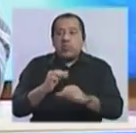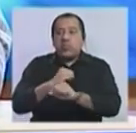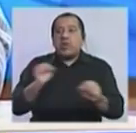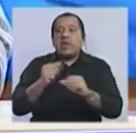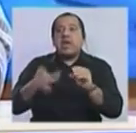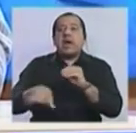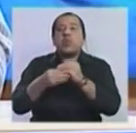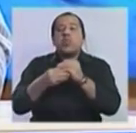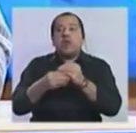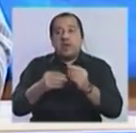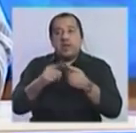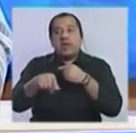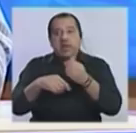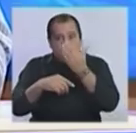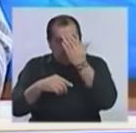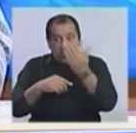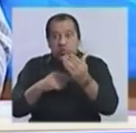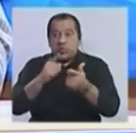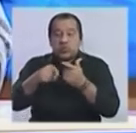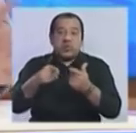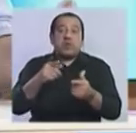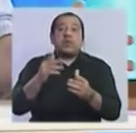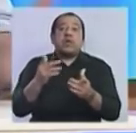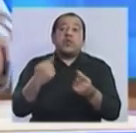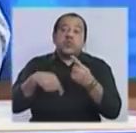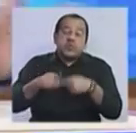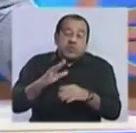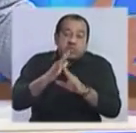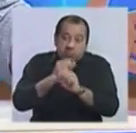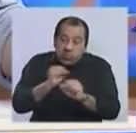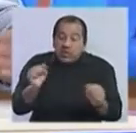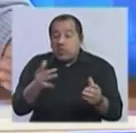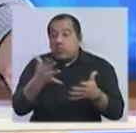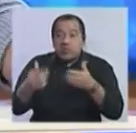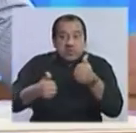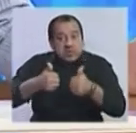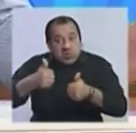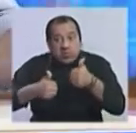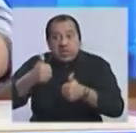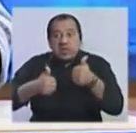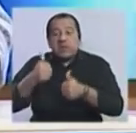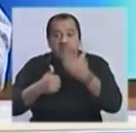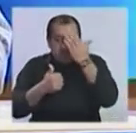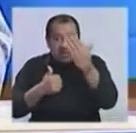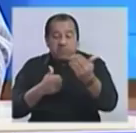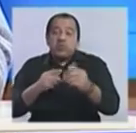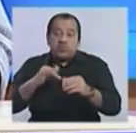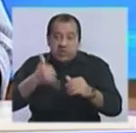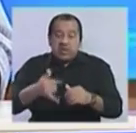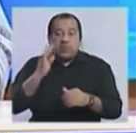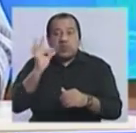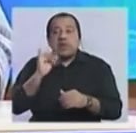adicionales para el ballotage y dar una pelea razonable. Yo creo que el Frente tiene chances de ganar sin duda.